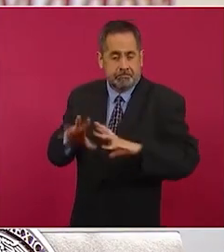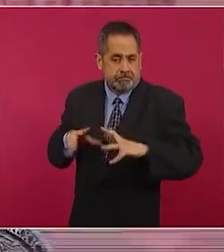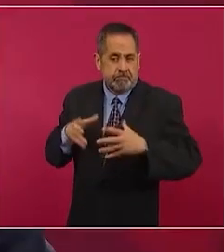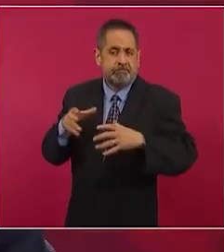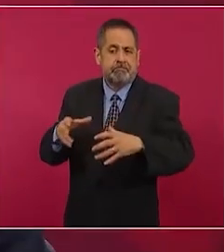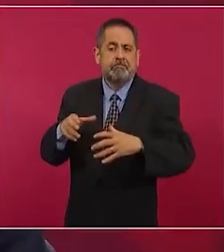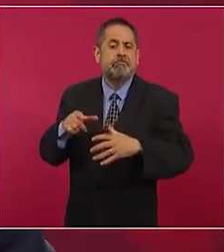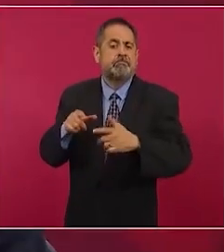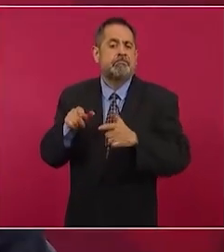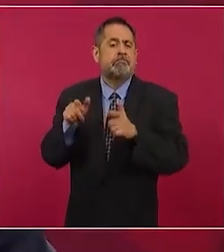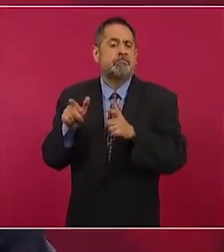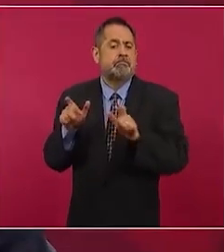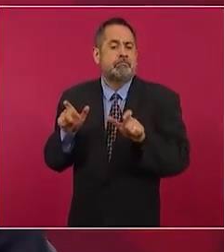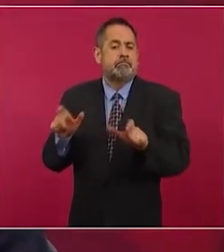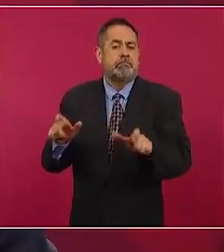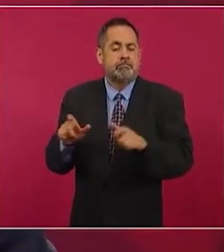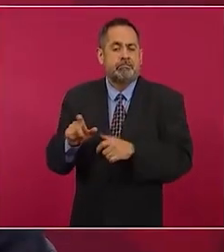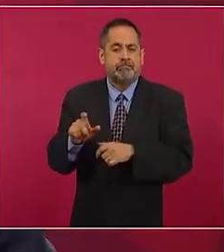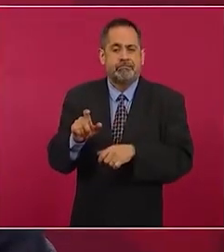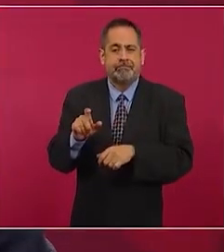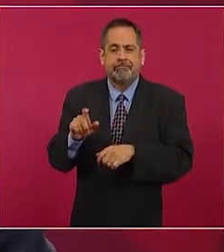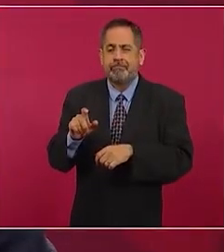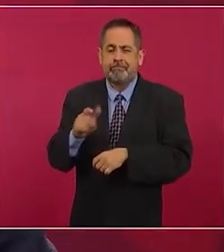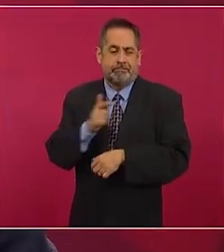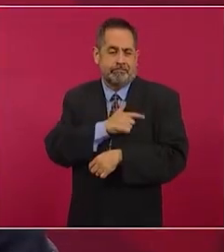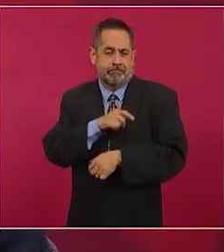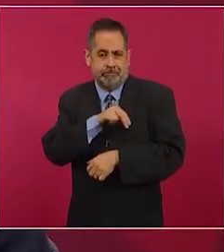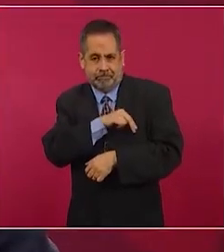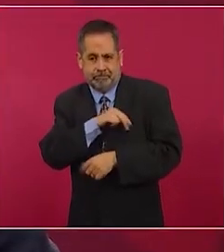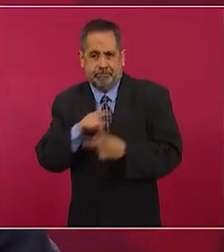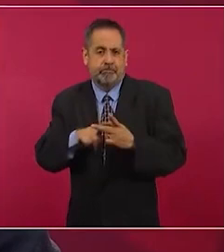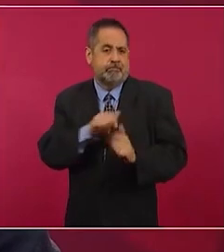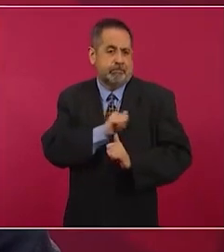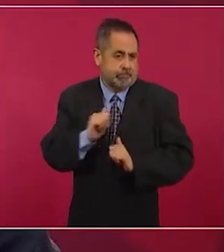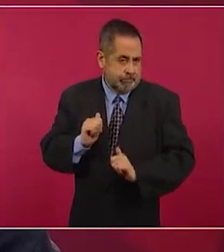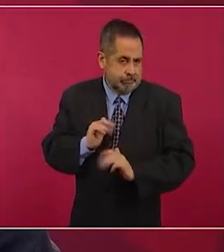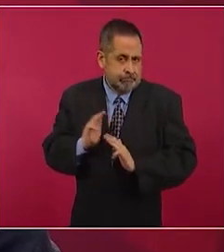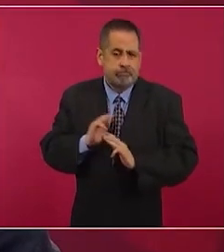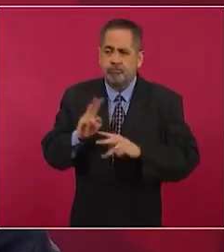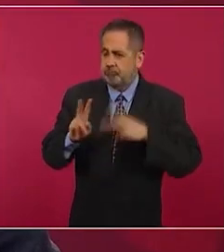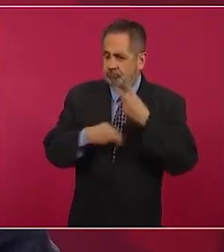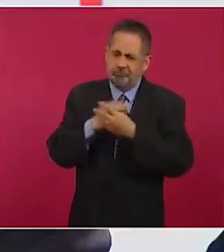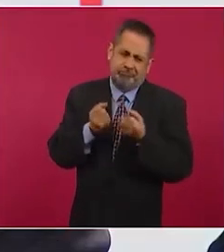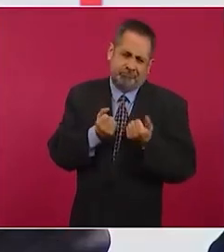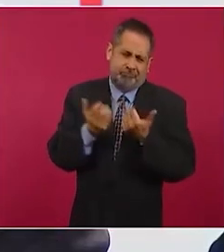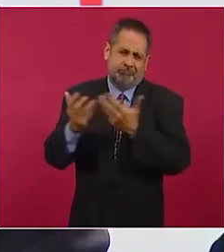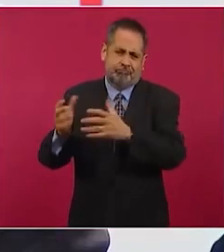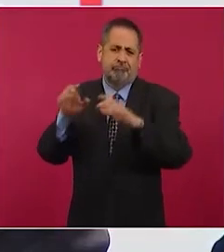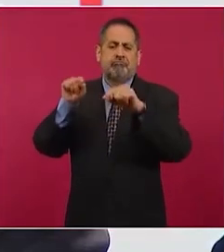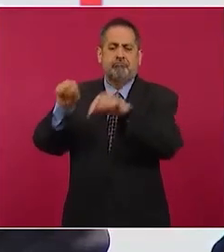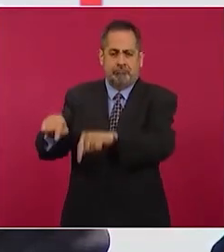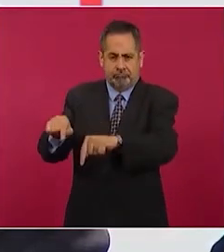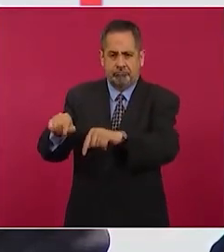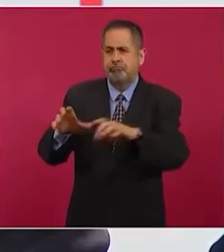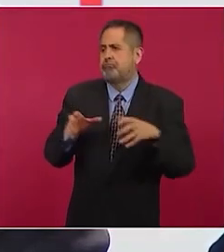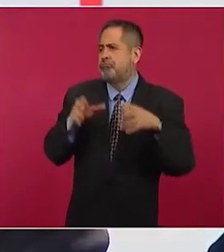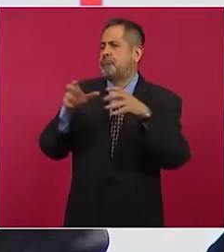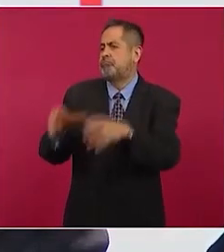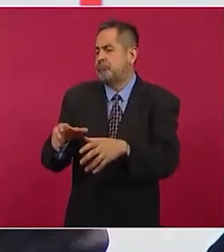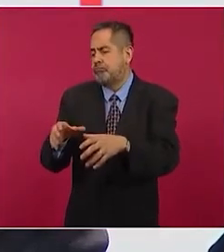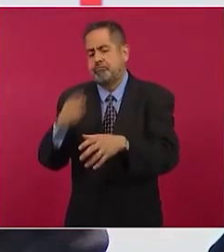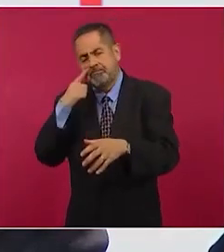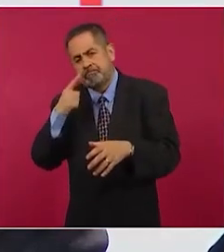de elementos de la Defensa Nacional y de la Guardia Nacional. Se han realizado dictámenes periciales